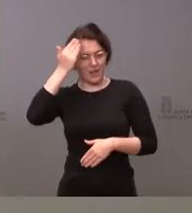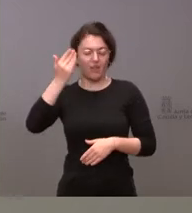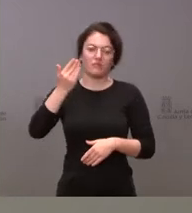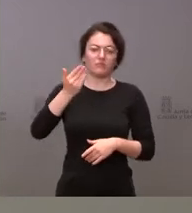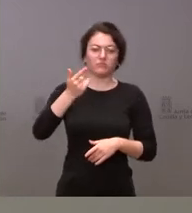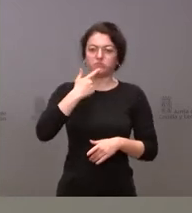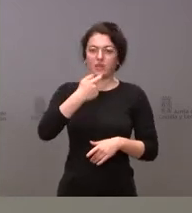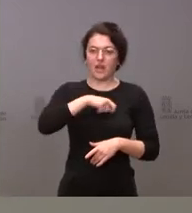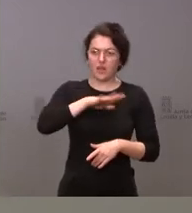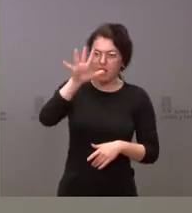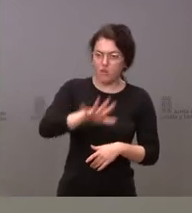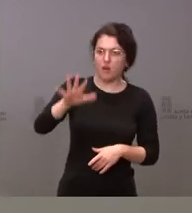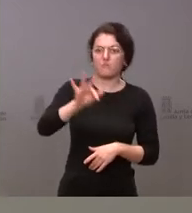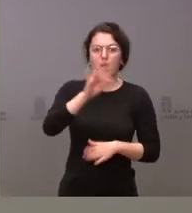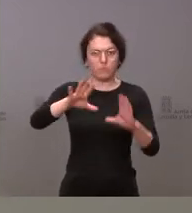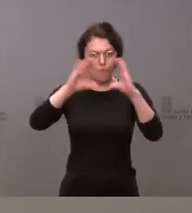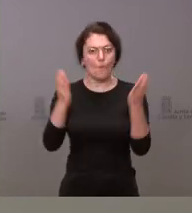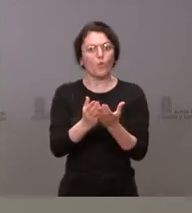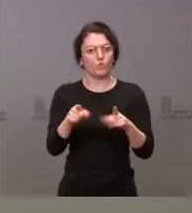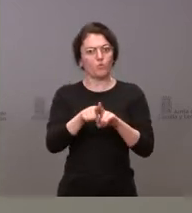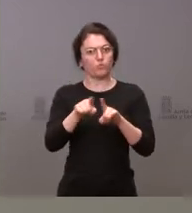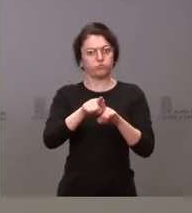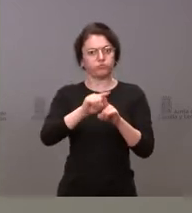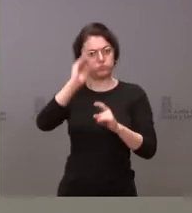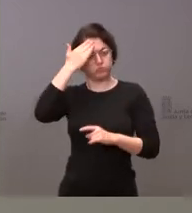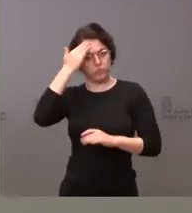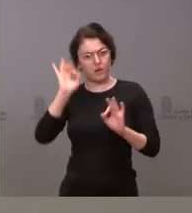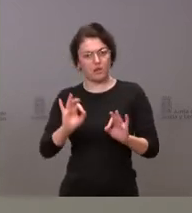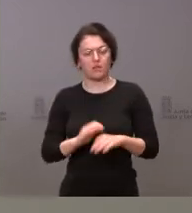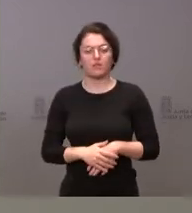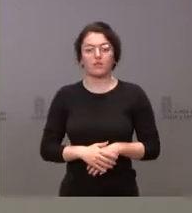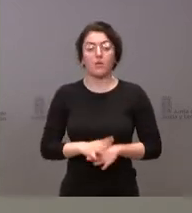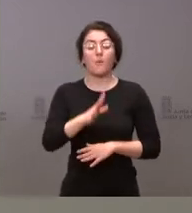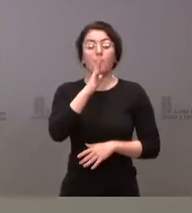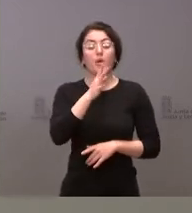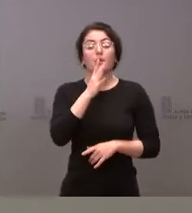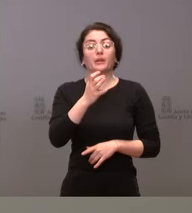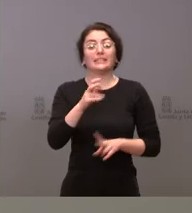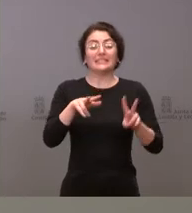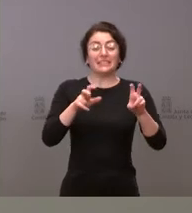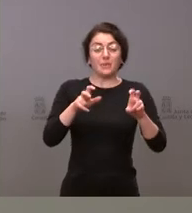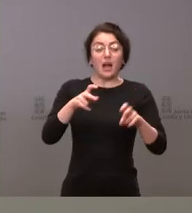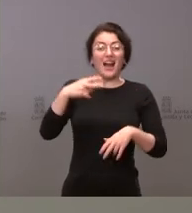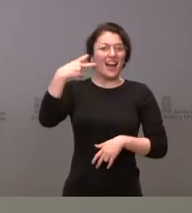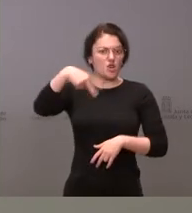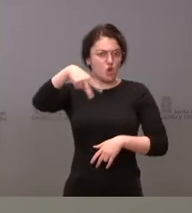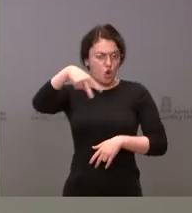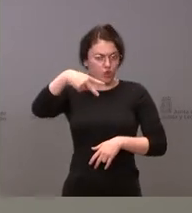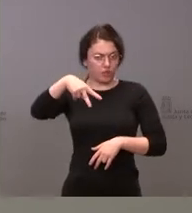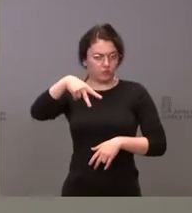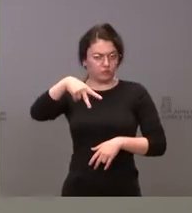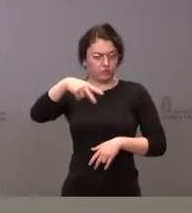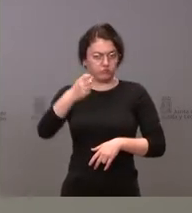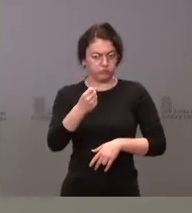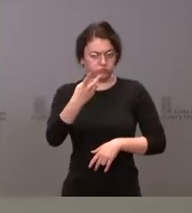sino también a nivel internacional. Por tanto, en este caso, cuando hablamos de las cuestiones de notas numéricas, la norma nos